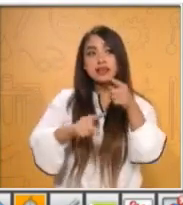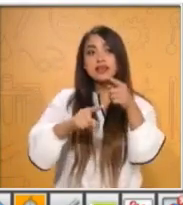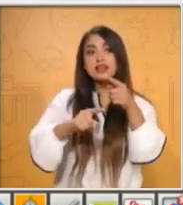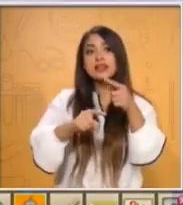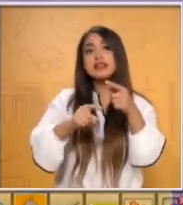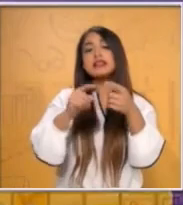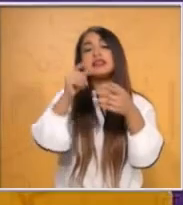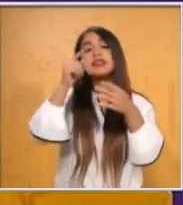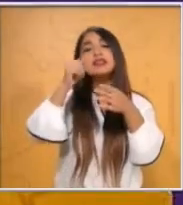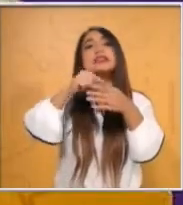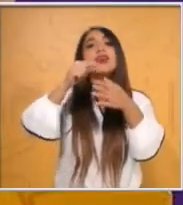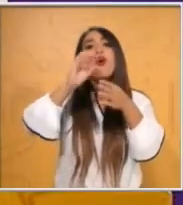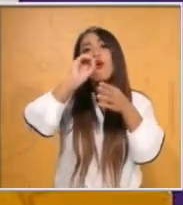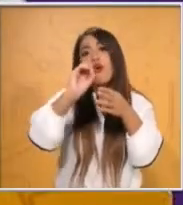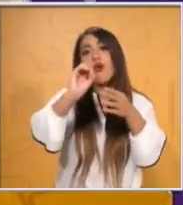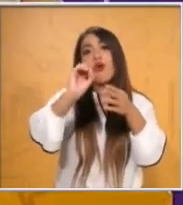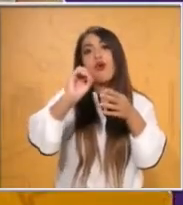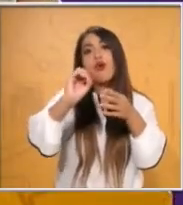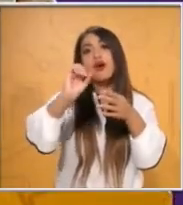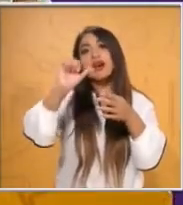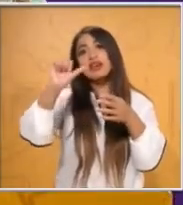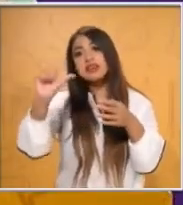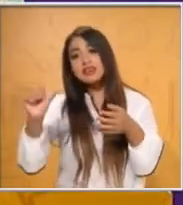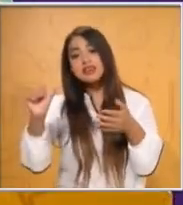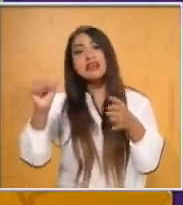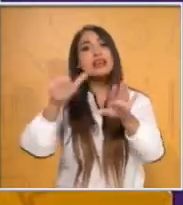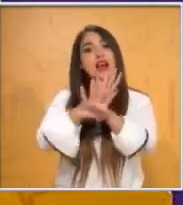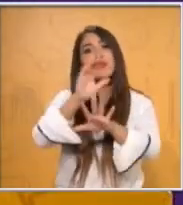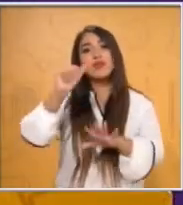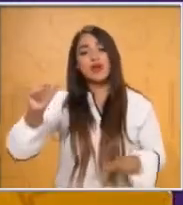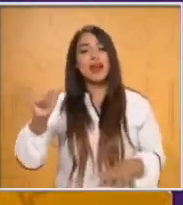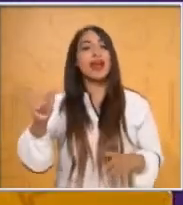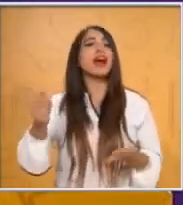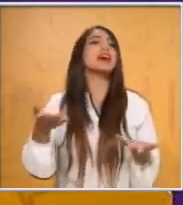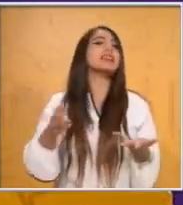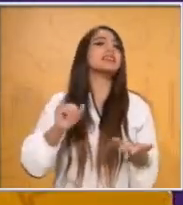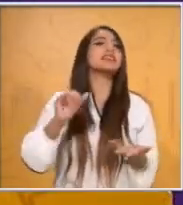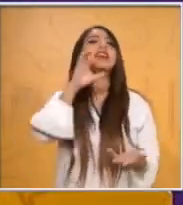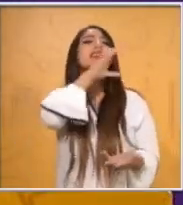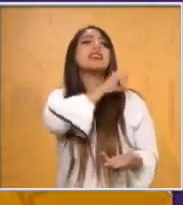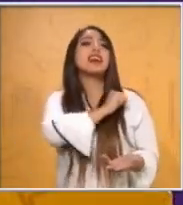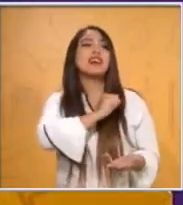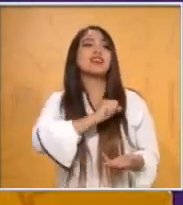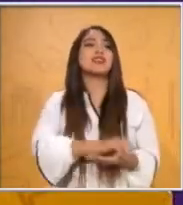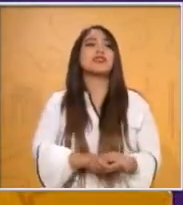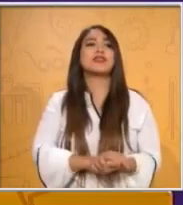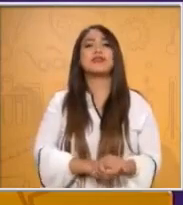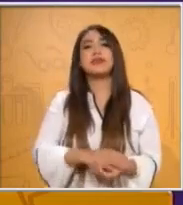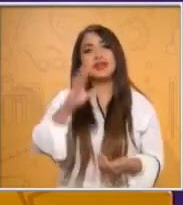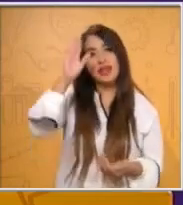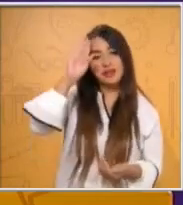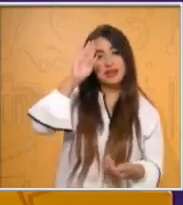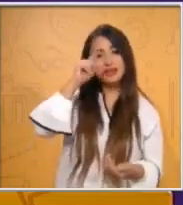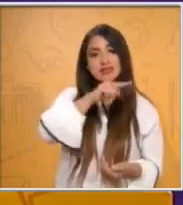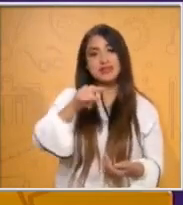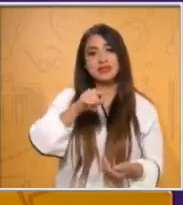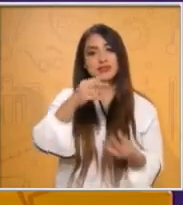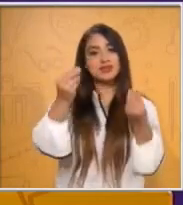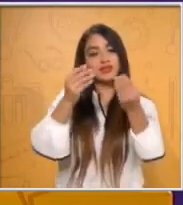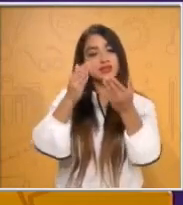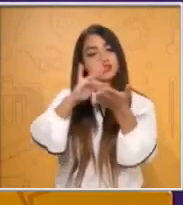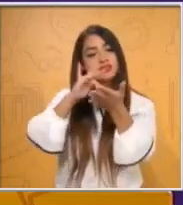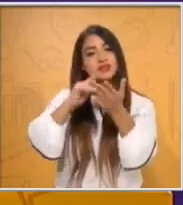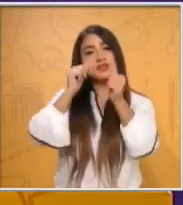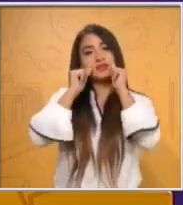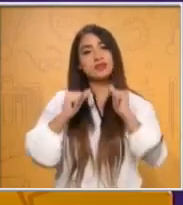Entonces, esperamos que hayas acertado. Y si no, pues vamos a pensar un poquito más para la próxima. Y muchas gracias por poner atención el día